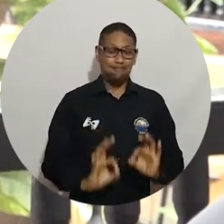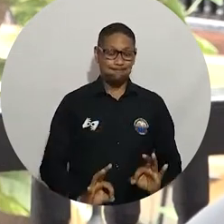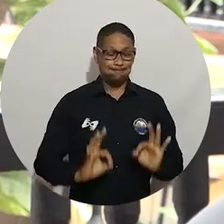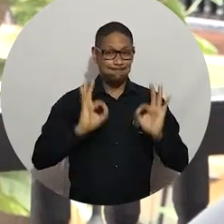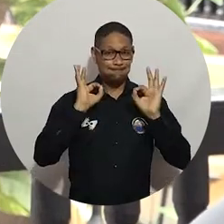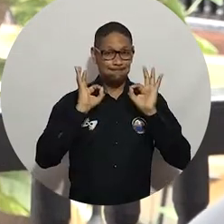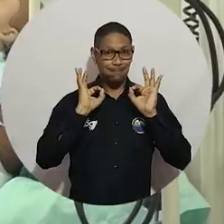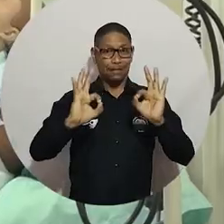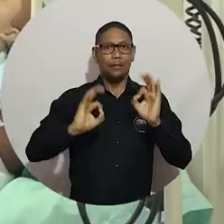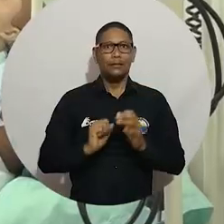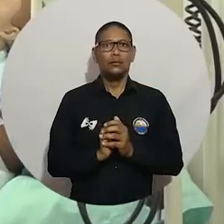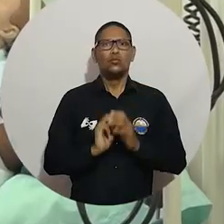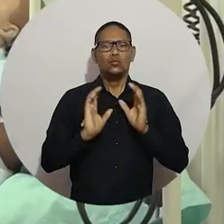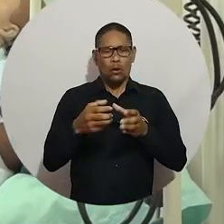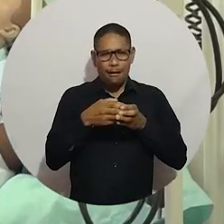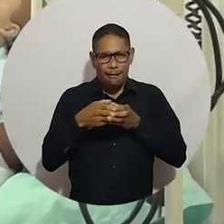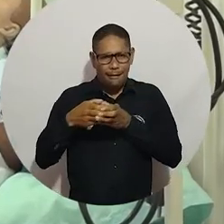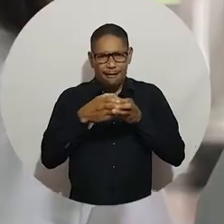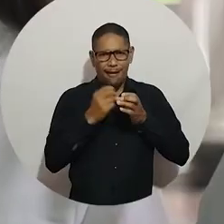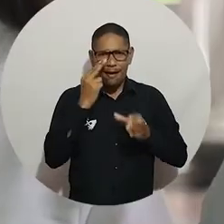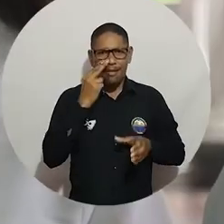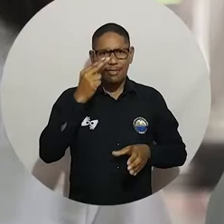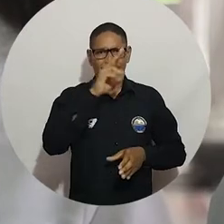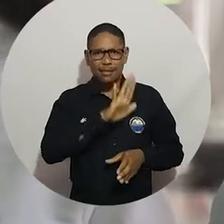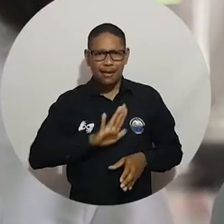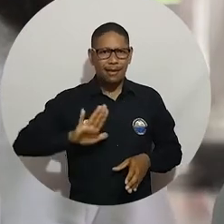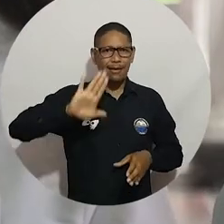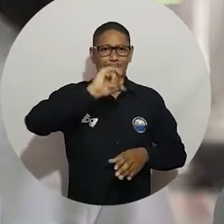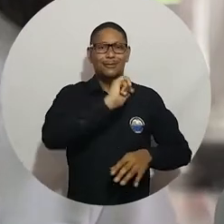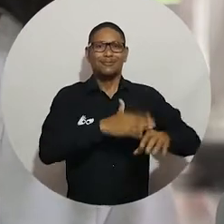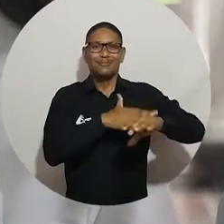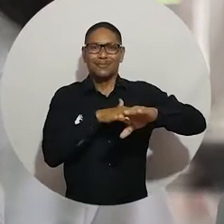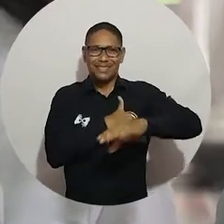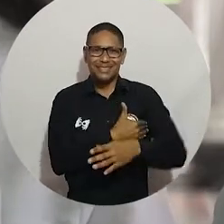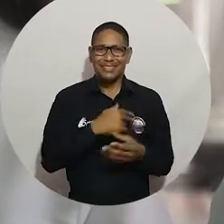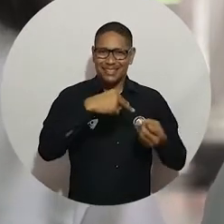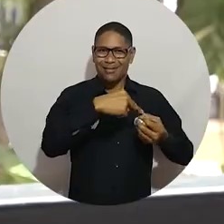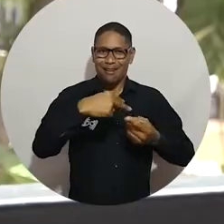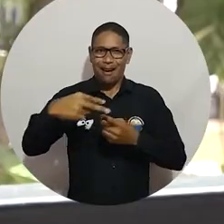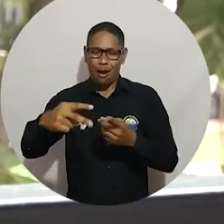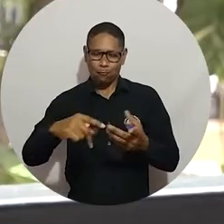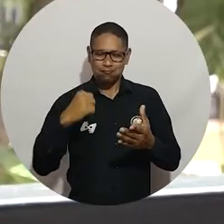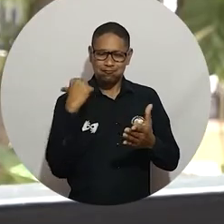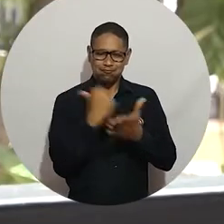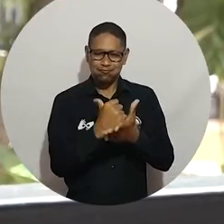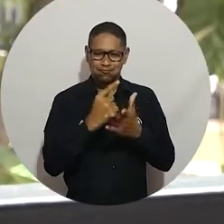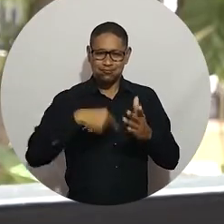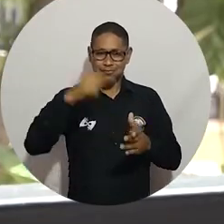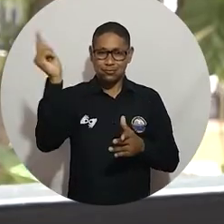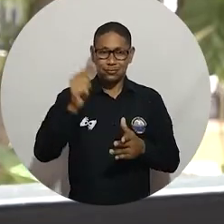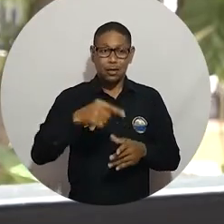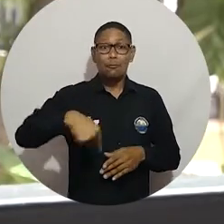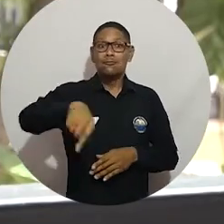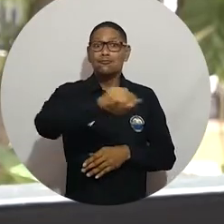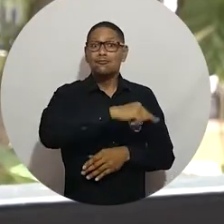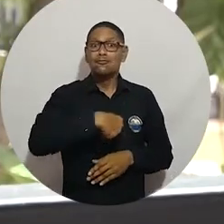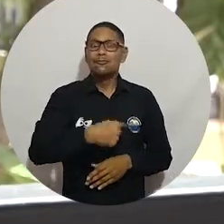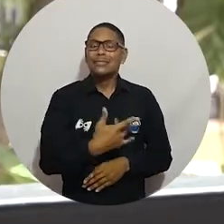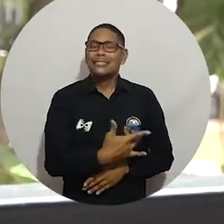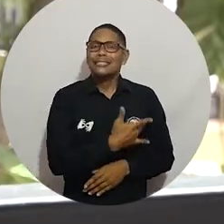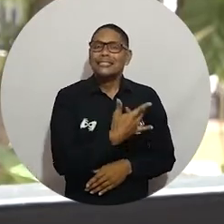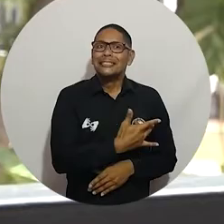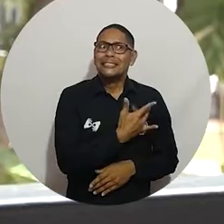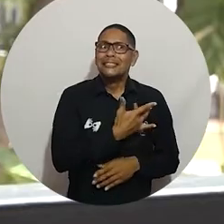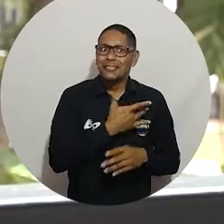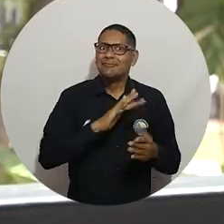poder seguir haciendo acciones efectivas en el territorio. La calidad que realmente tiene el programa. Tenemos un compromiso de siempre